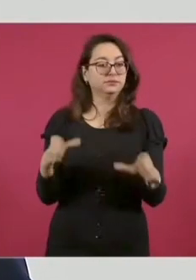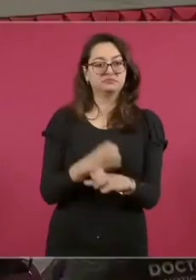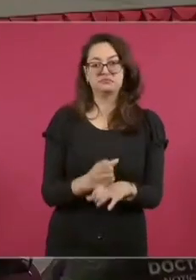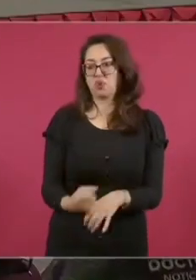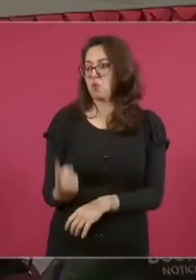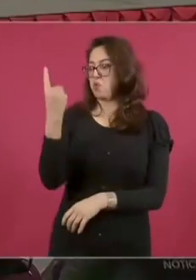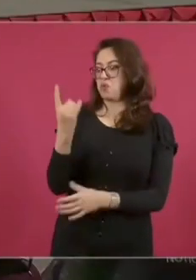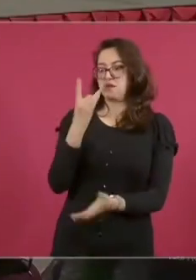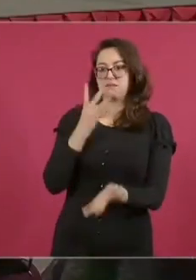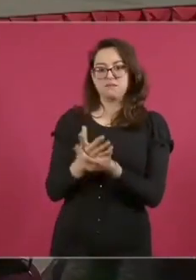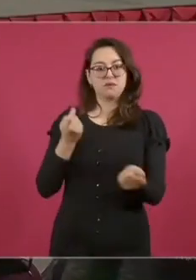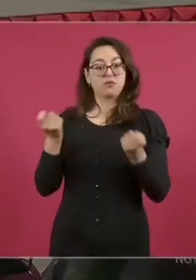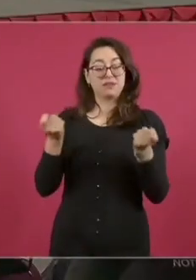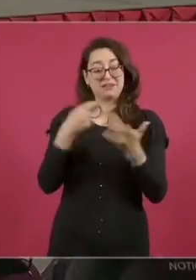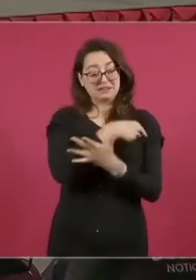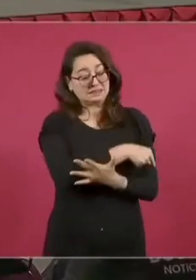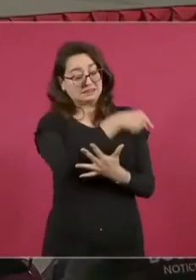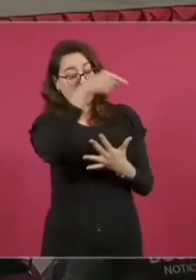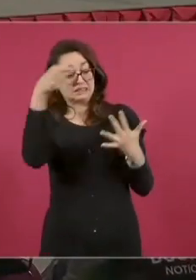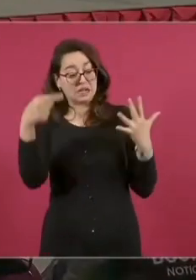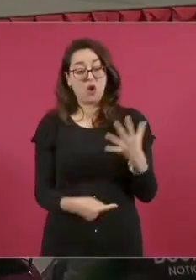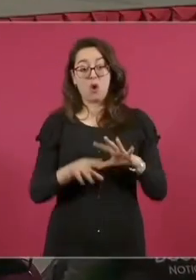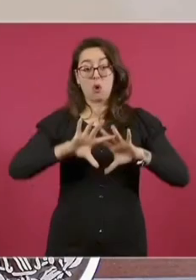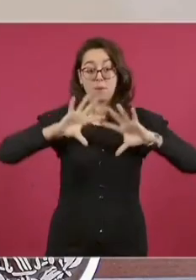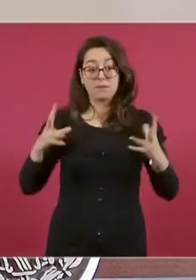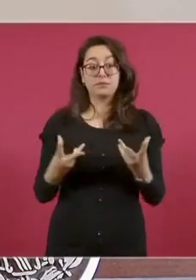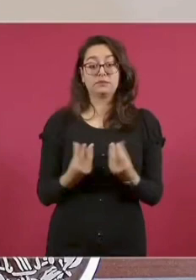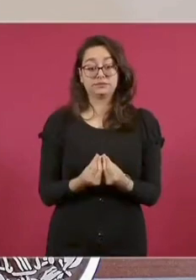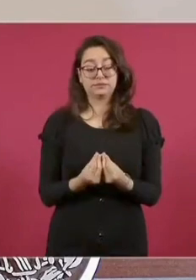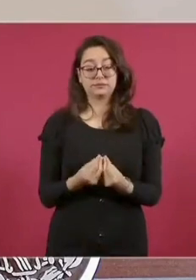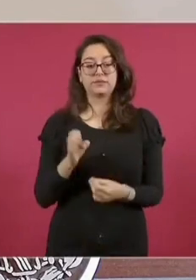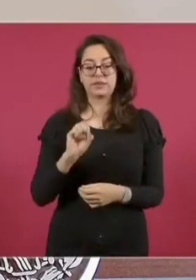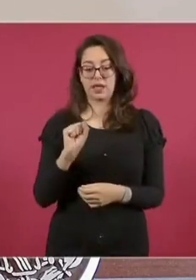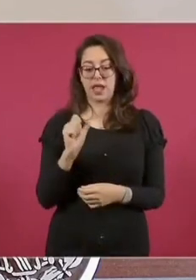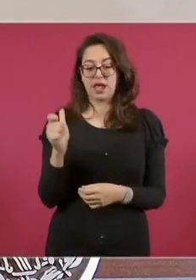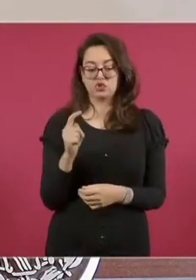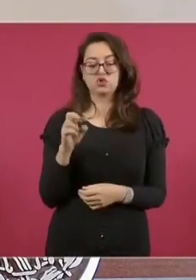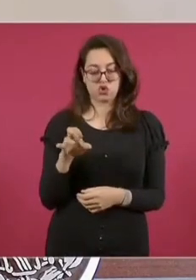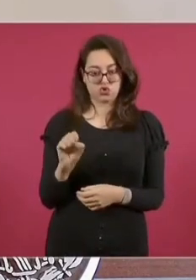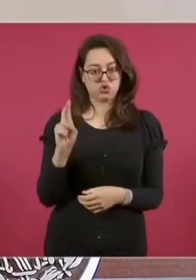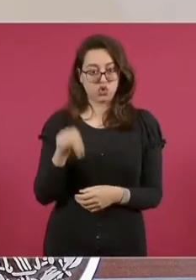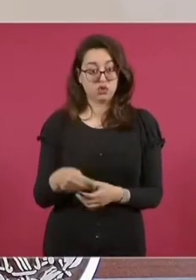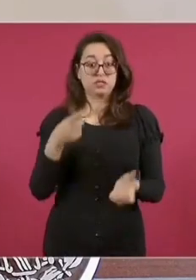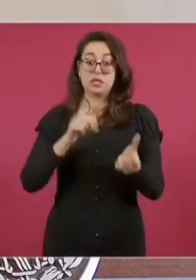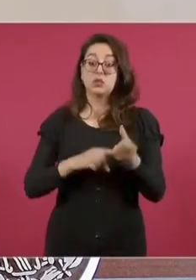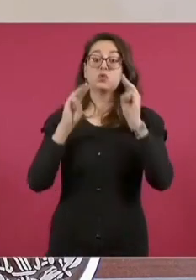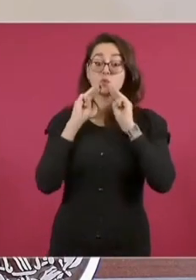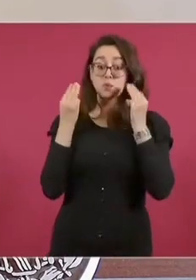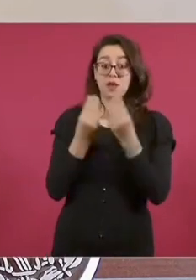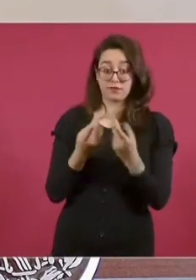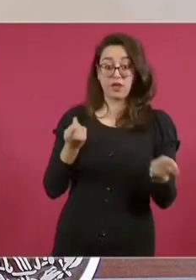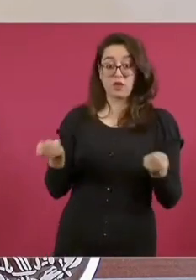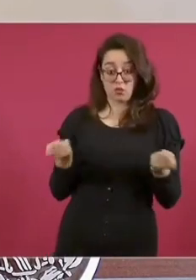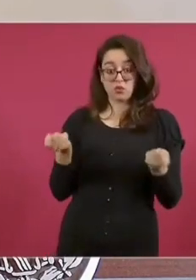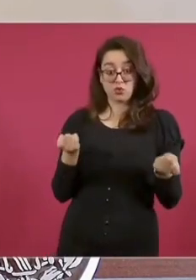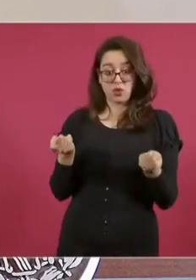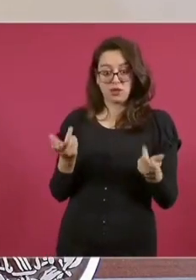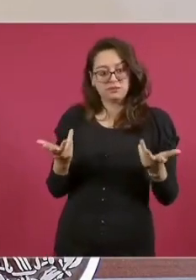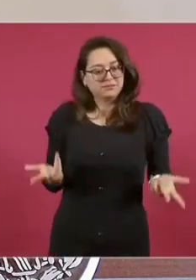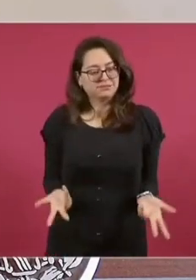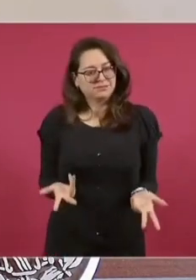Estas conductas referidas se cometen por estructuras delictivas, por ello se busca la modificación